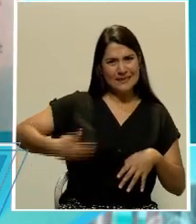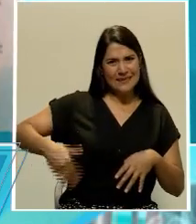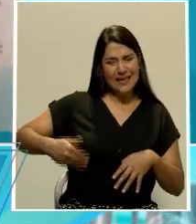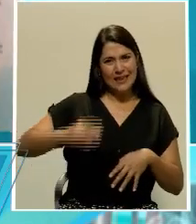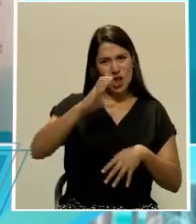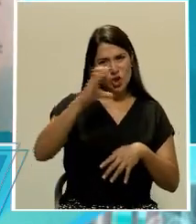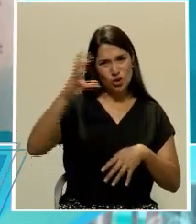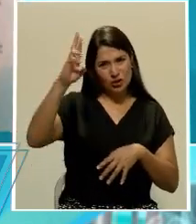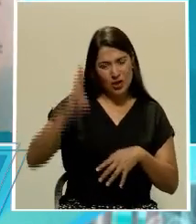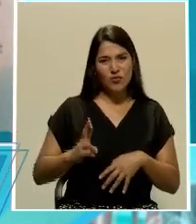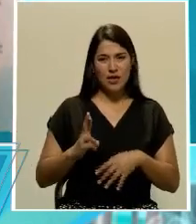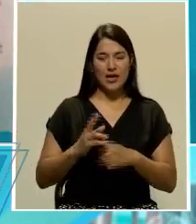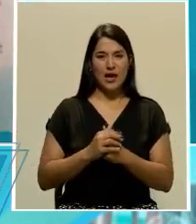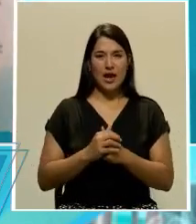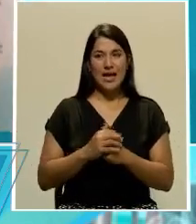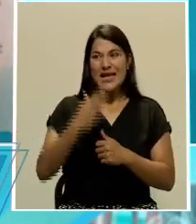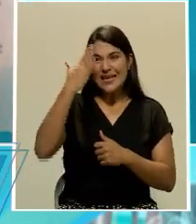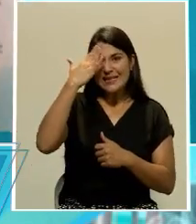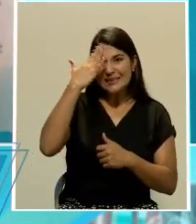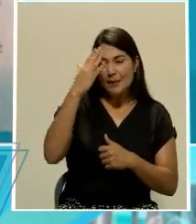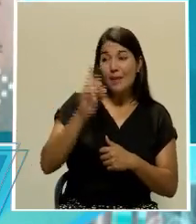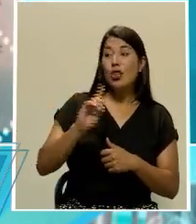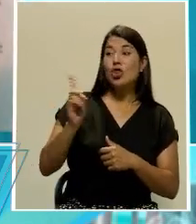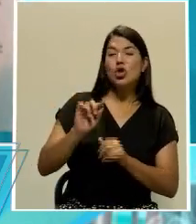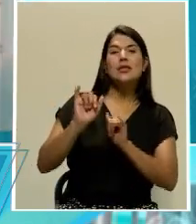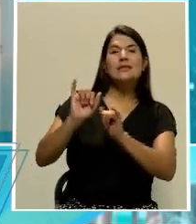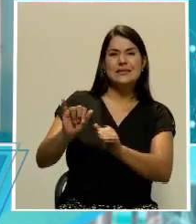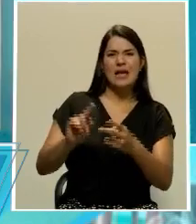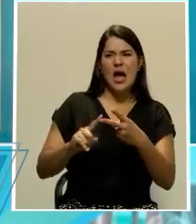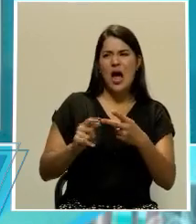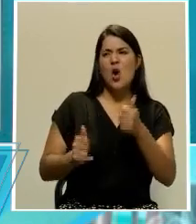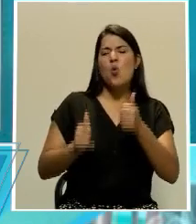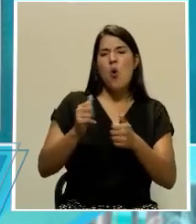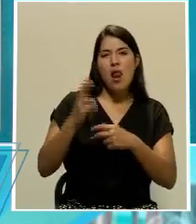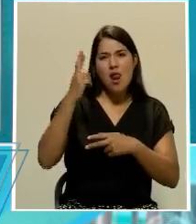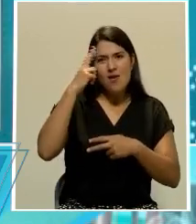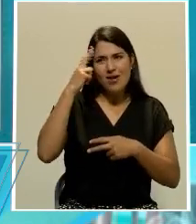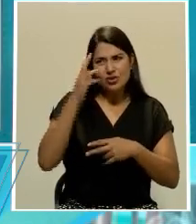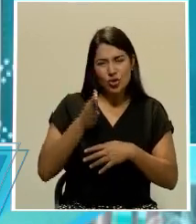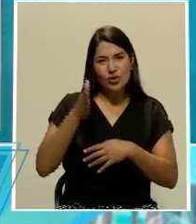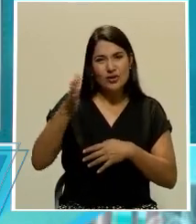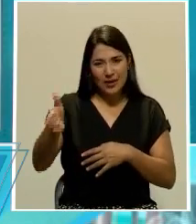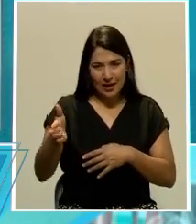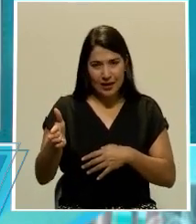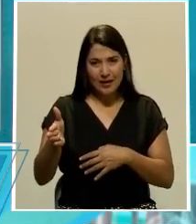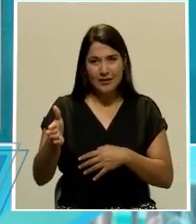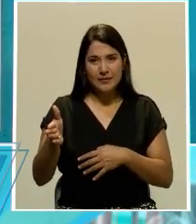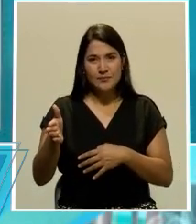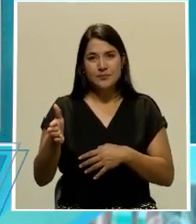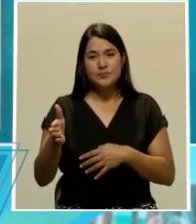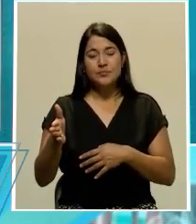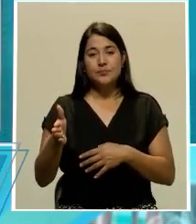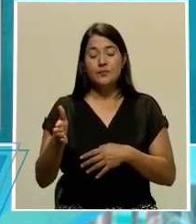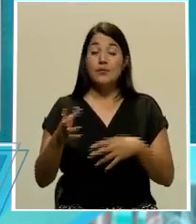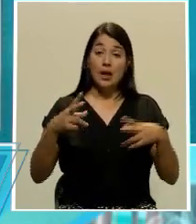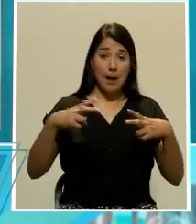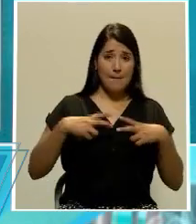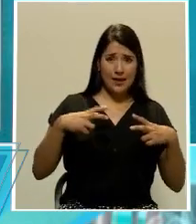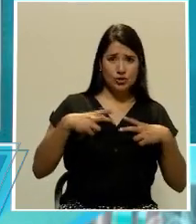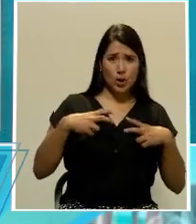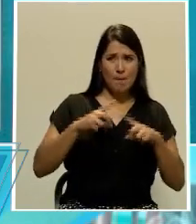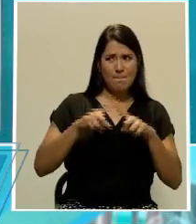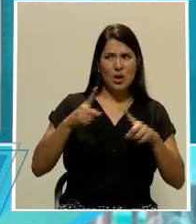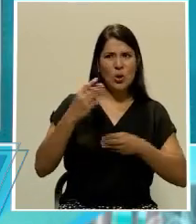se sepa dónde está y cuál es el motivo del viaje, digamos, en términos de lo que lo fundamenta, no solamente las vacaciones, sino